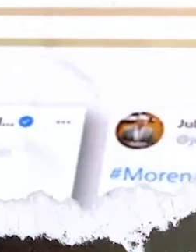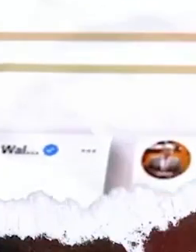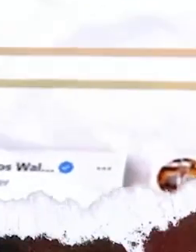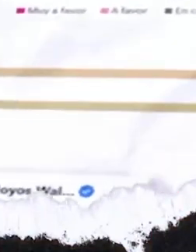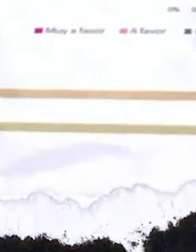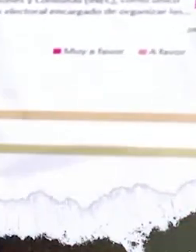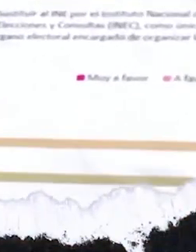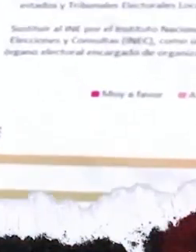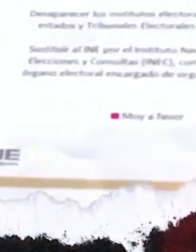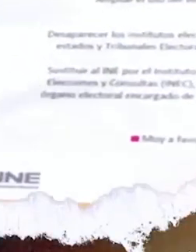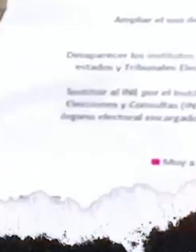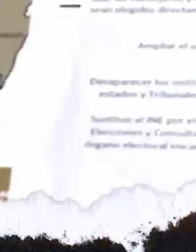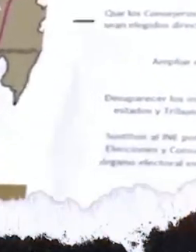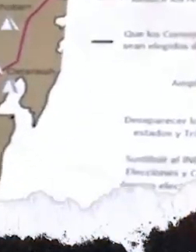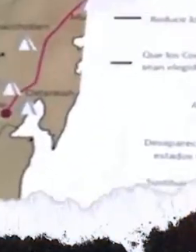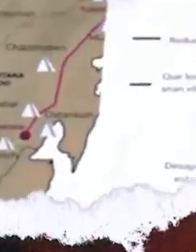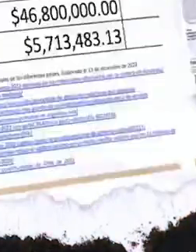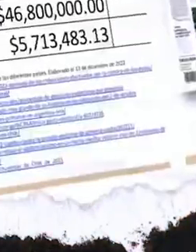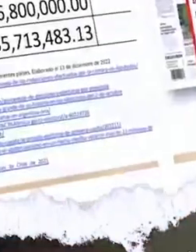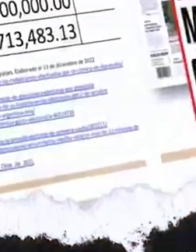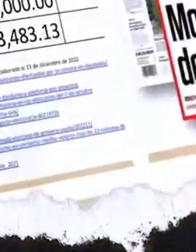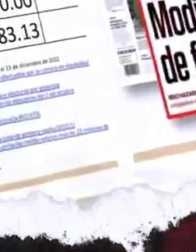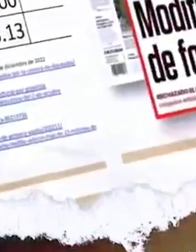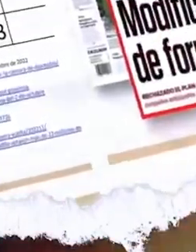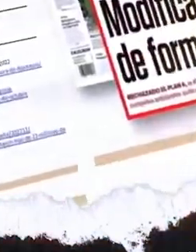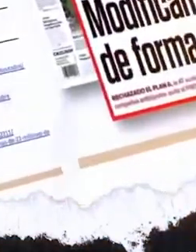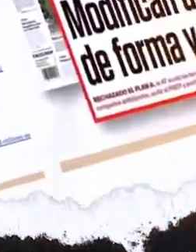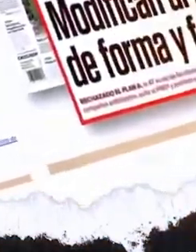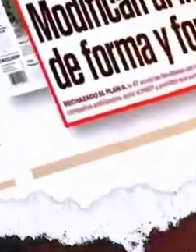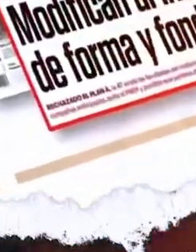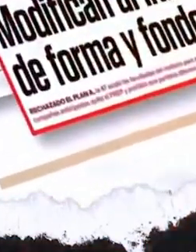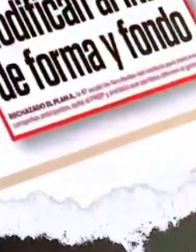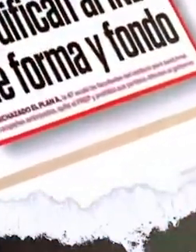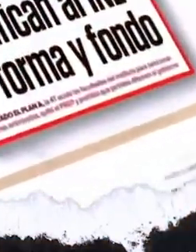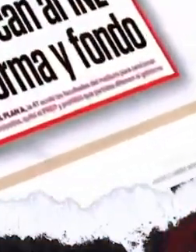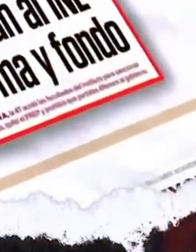construcción del Tren Maya. He aquí algunos ejemplos.